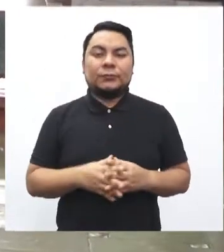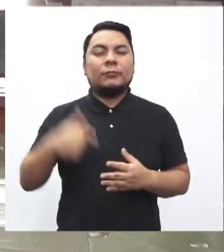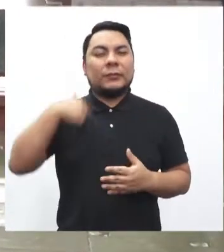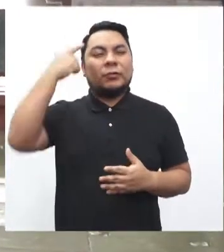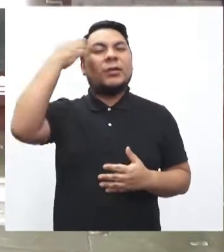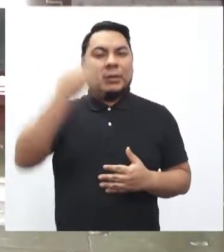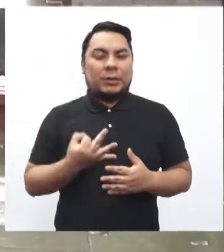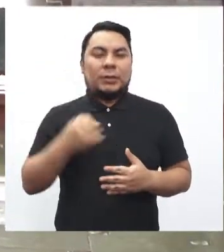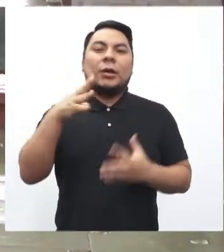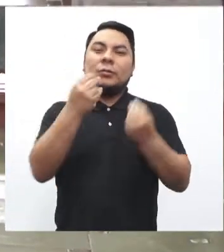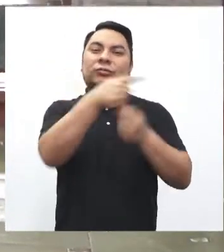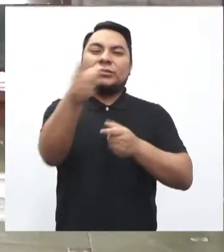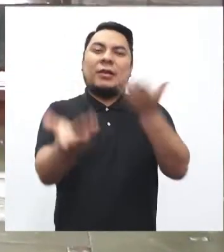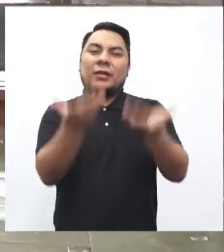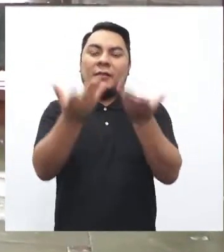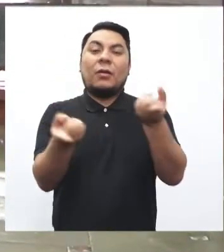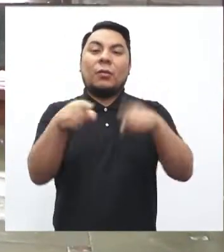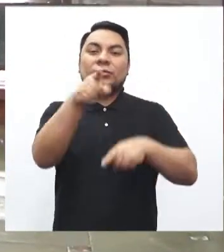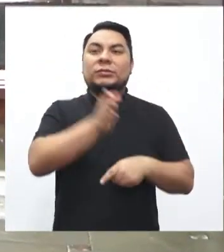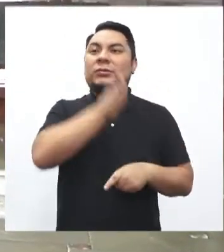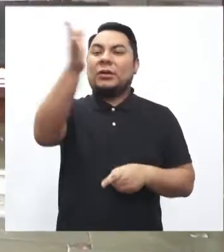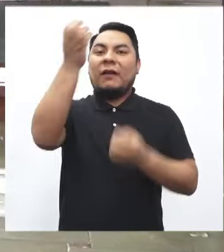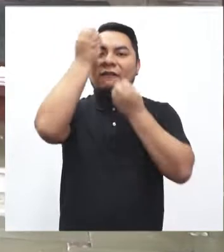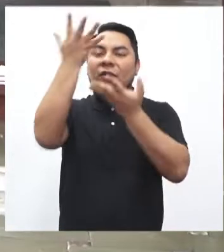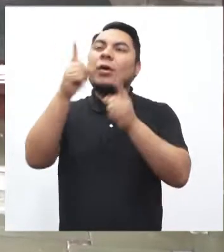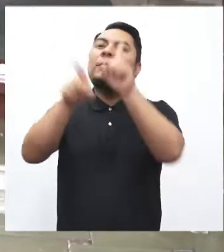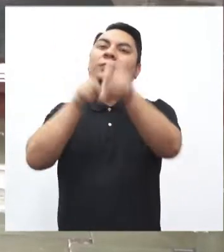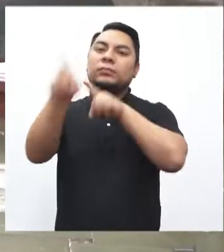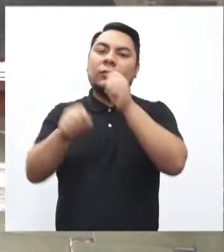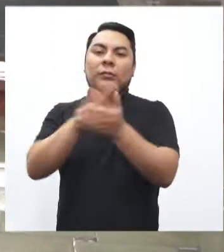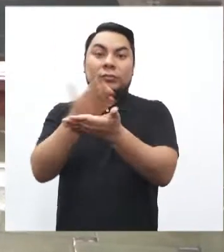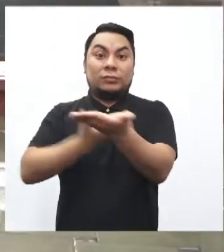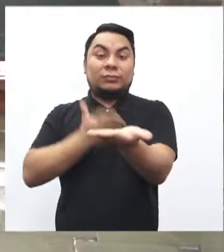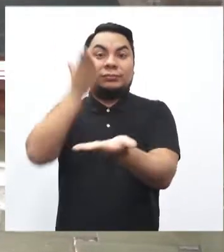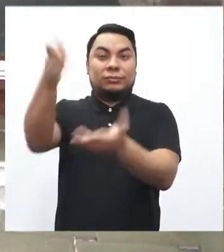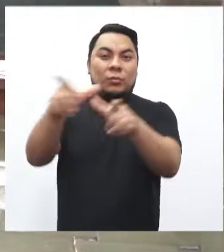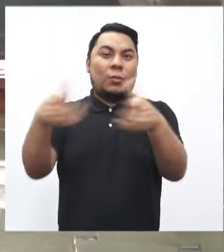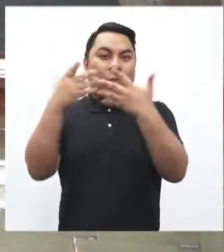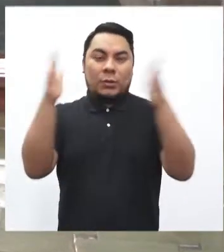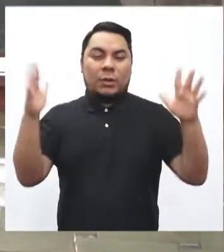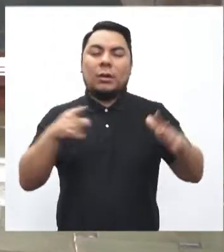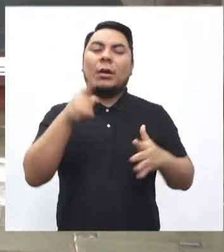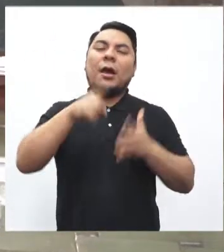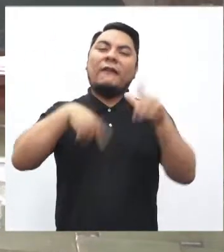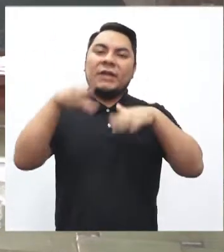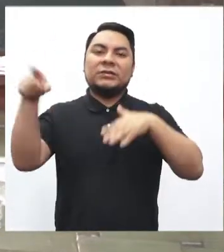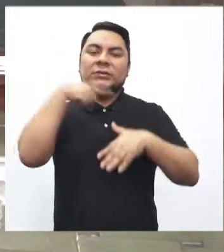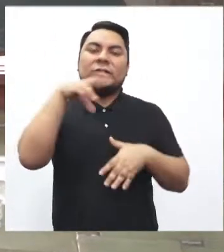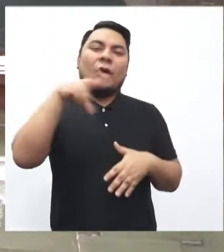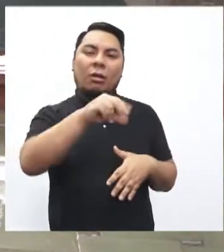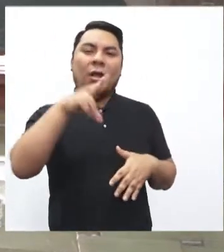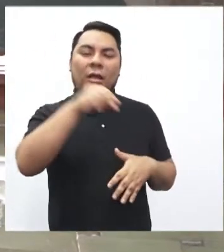Estoy seguro que a muchos les ha pasado que cuando piden información o documentación a una entidad pública, muchas veces les han puesto